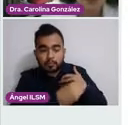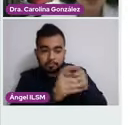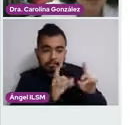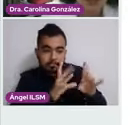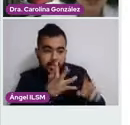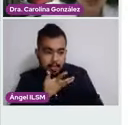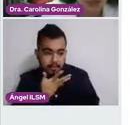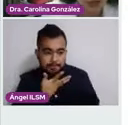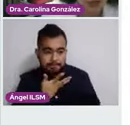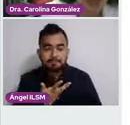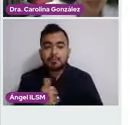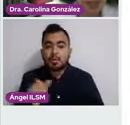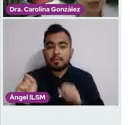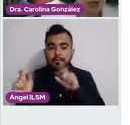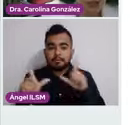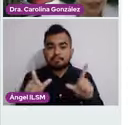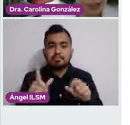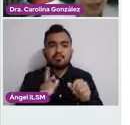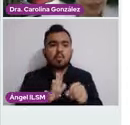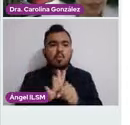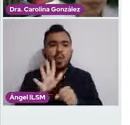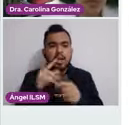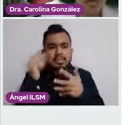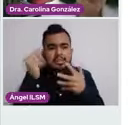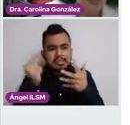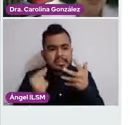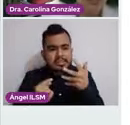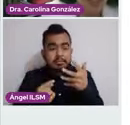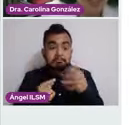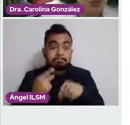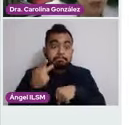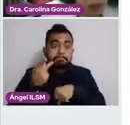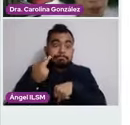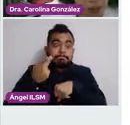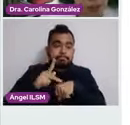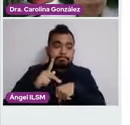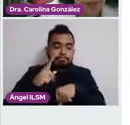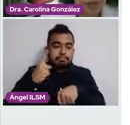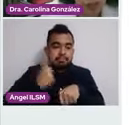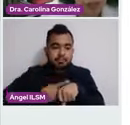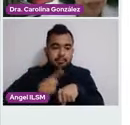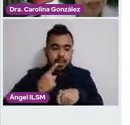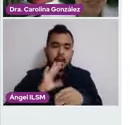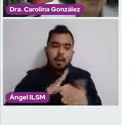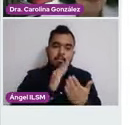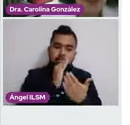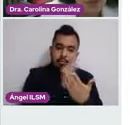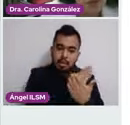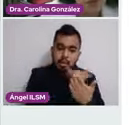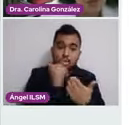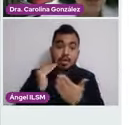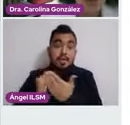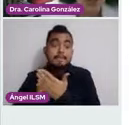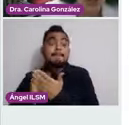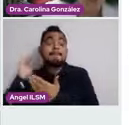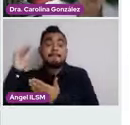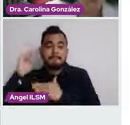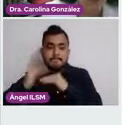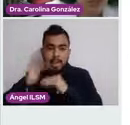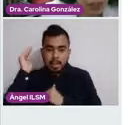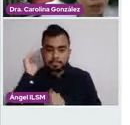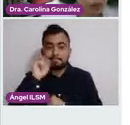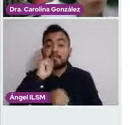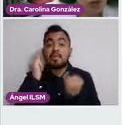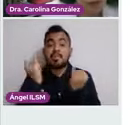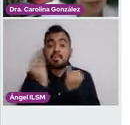Vamos a hablar sobre los factores de riesgo para cáncer de mama. Hay factores de riesgo menores y mayores. También los podemos encontrar como